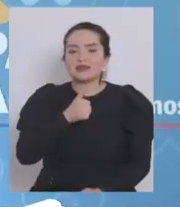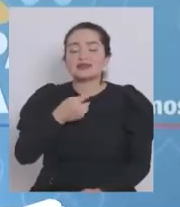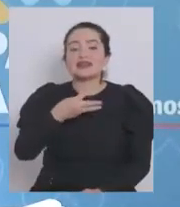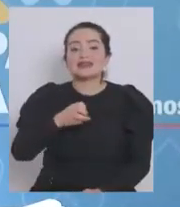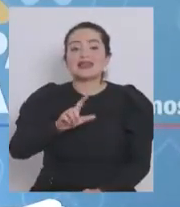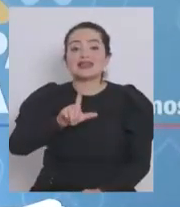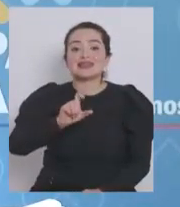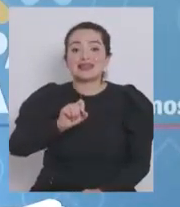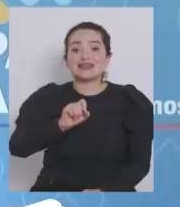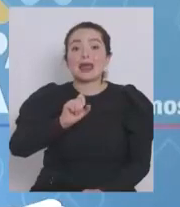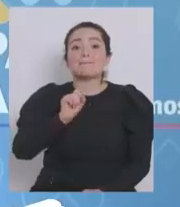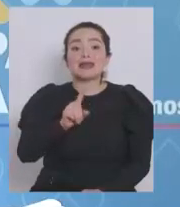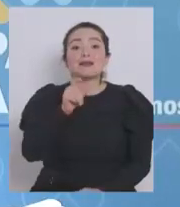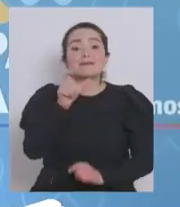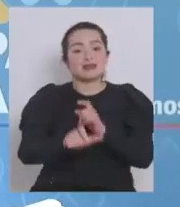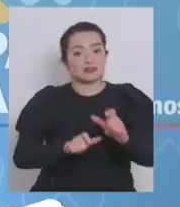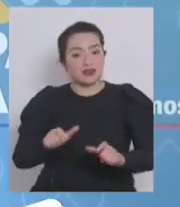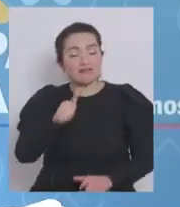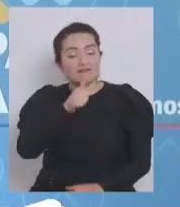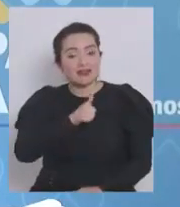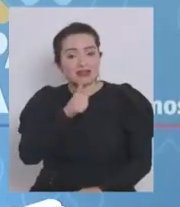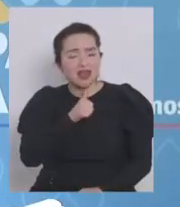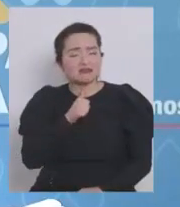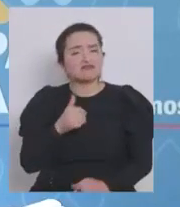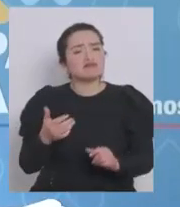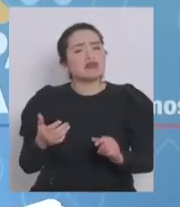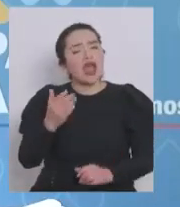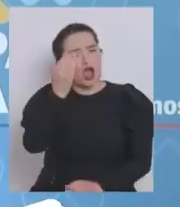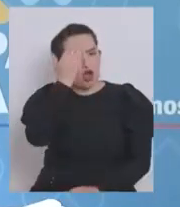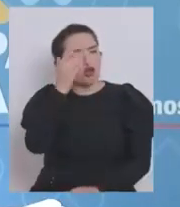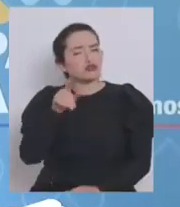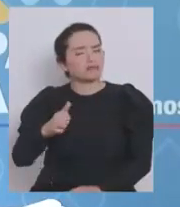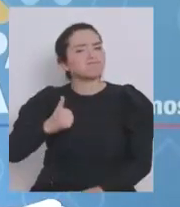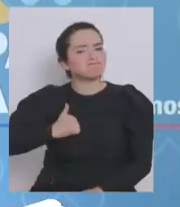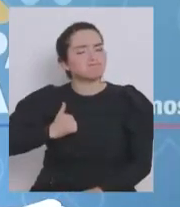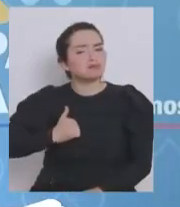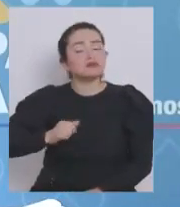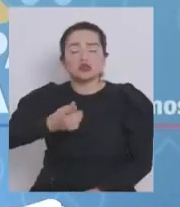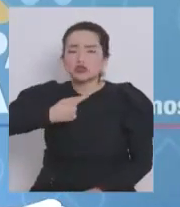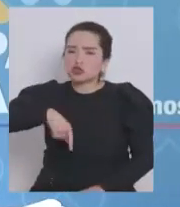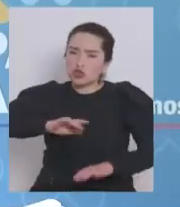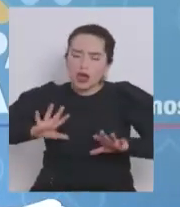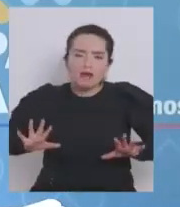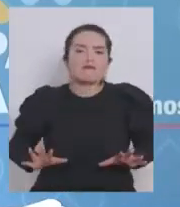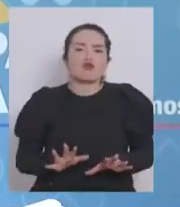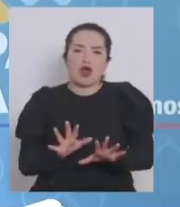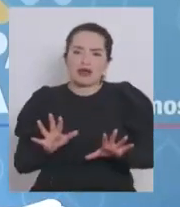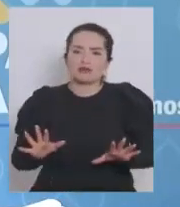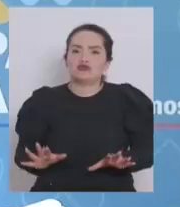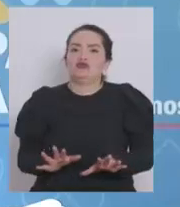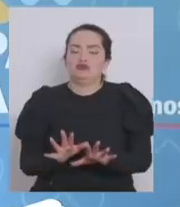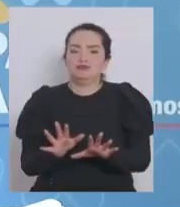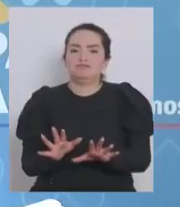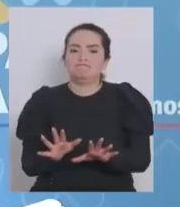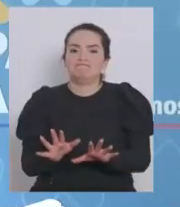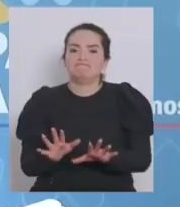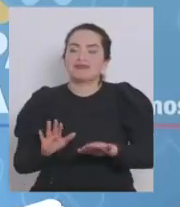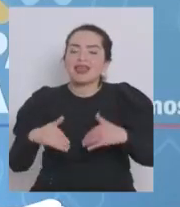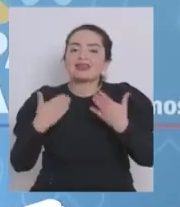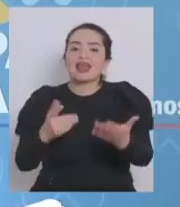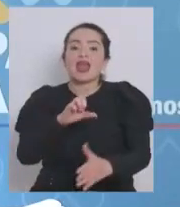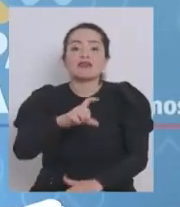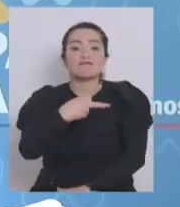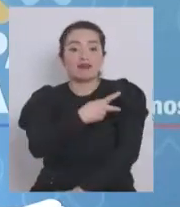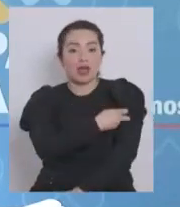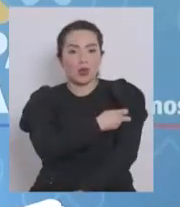370.000 personas. Calculamos que eso se va a completar en agosto y nosotros seguiremos haciendo todos los esfuerzos para entregar las